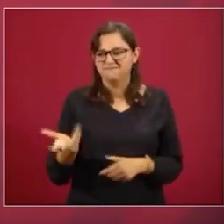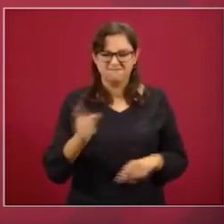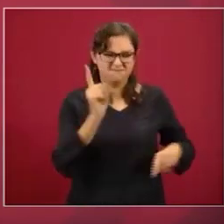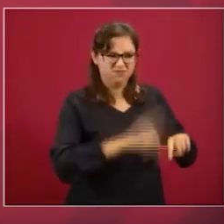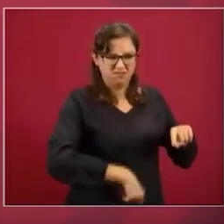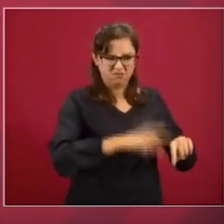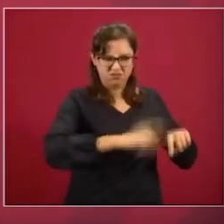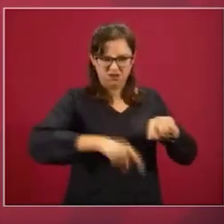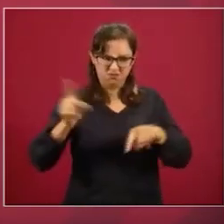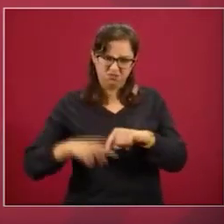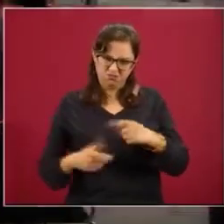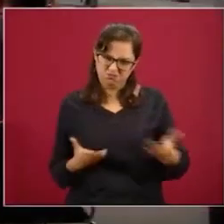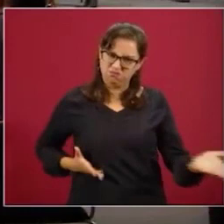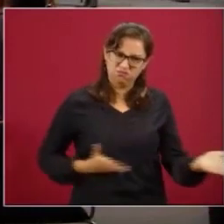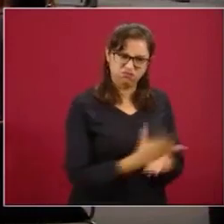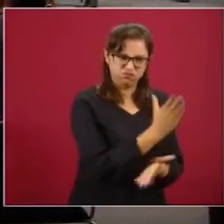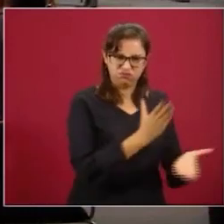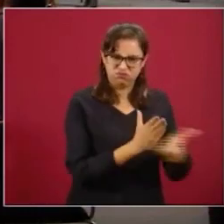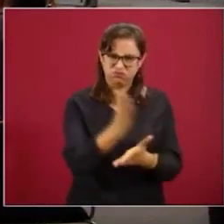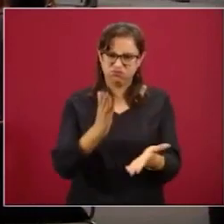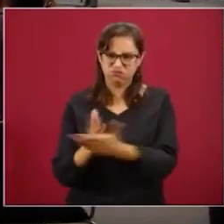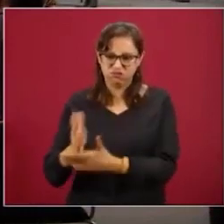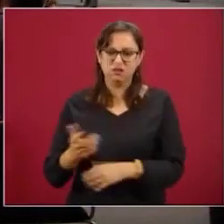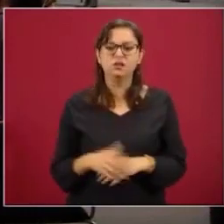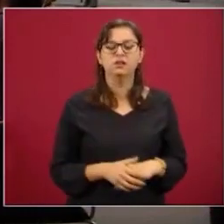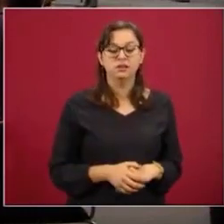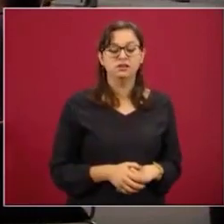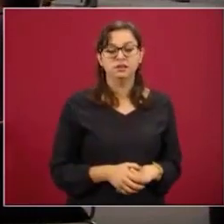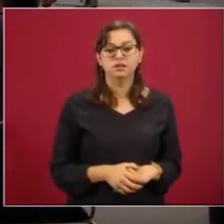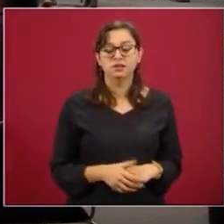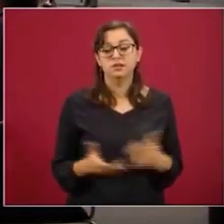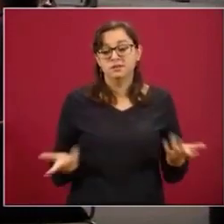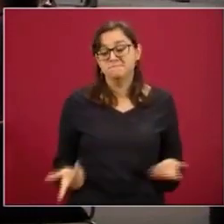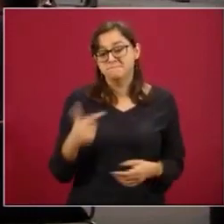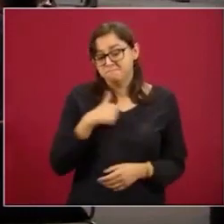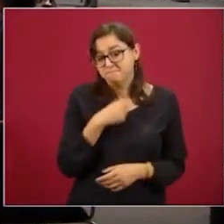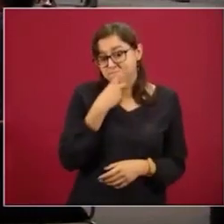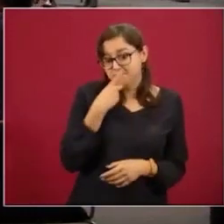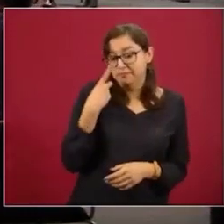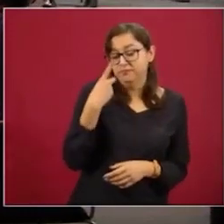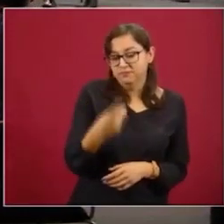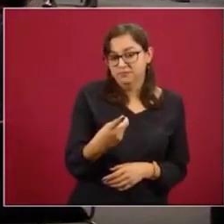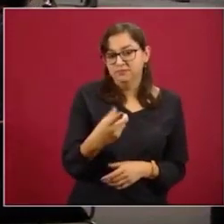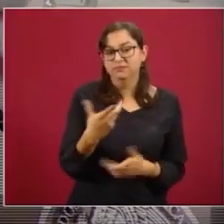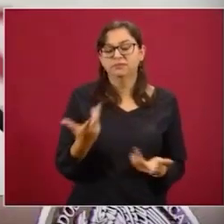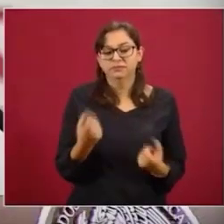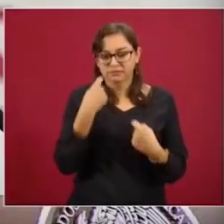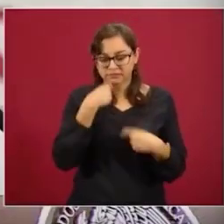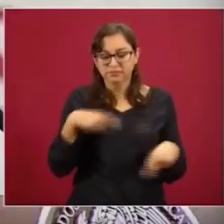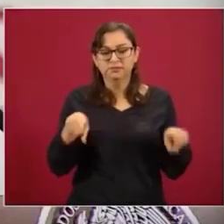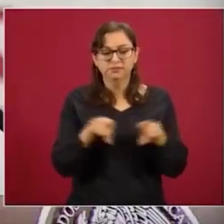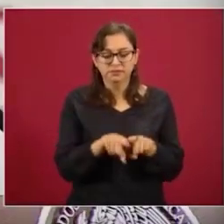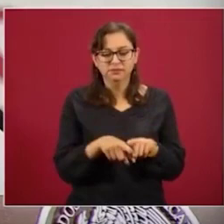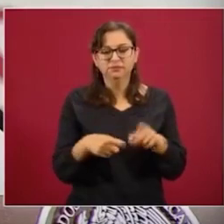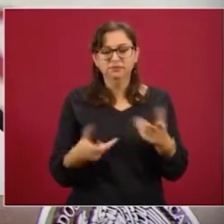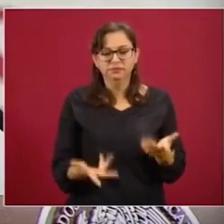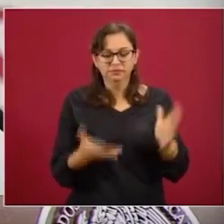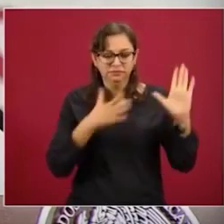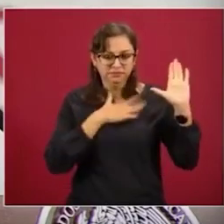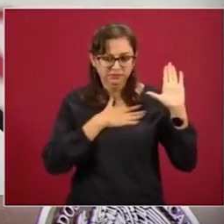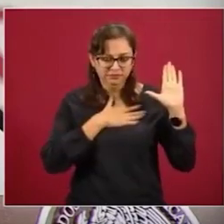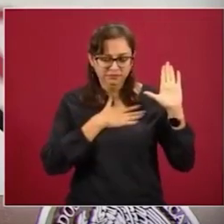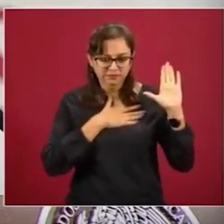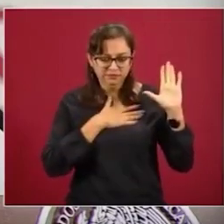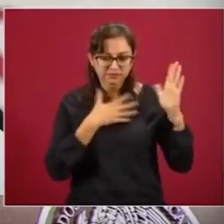atendiendo eso. decía yo, y voy a cumplir con el compromiso de que se